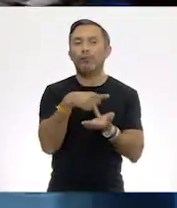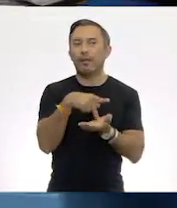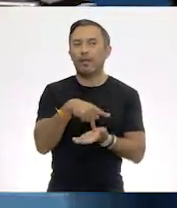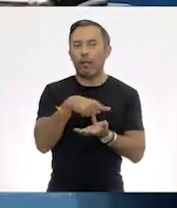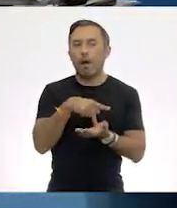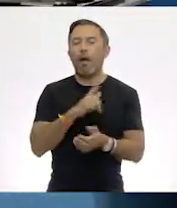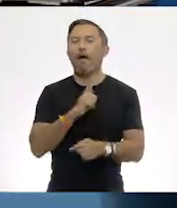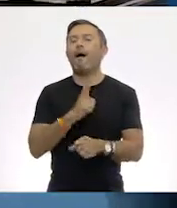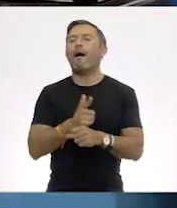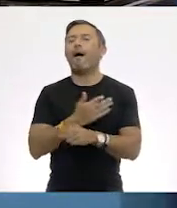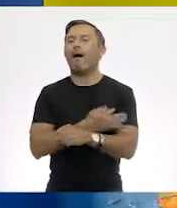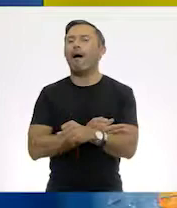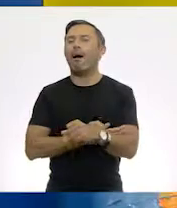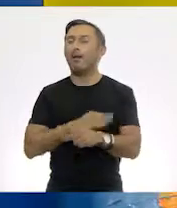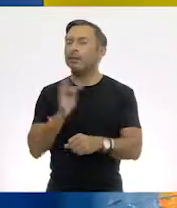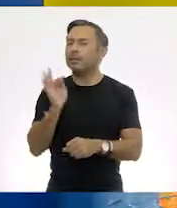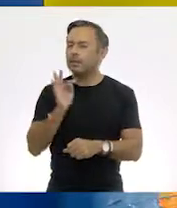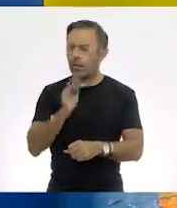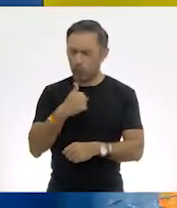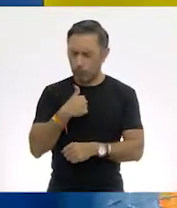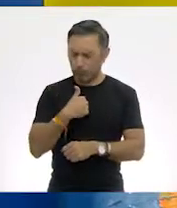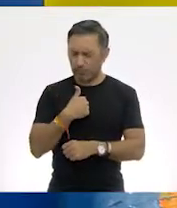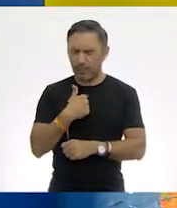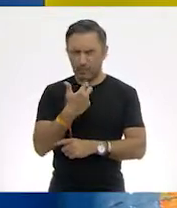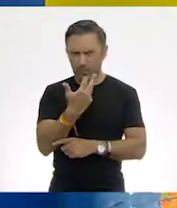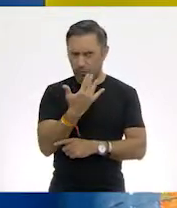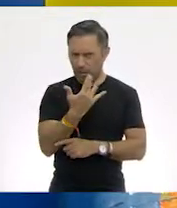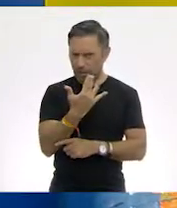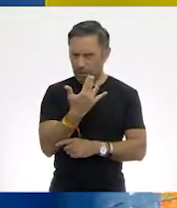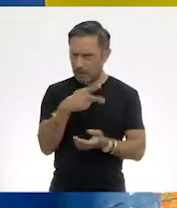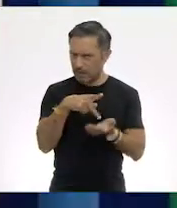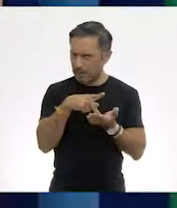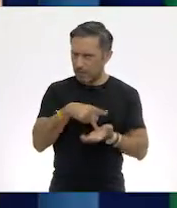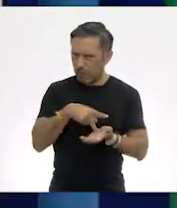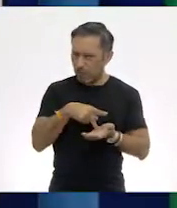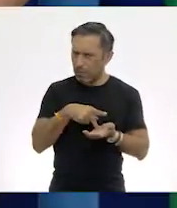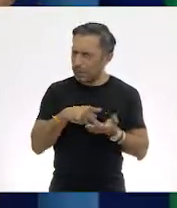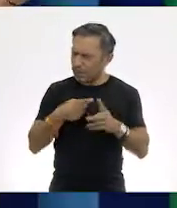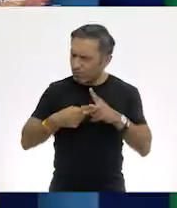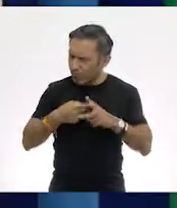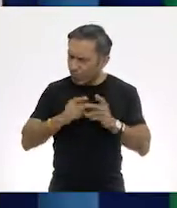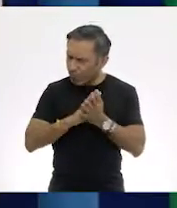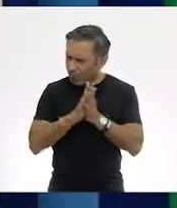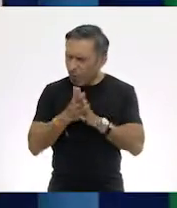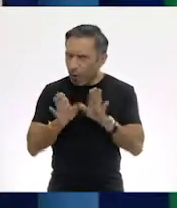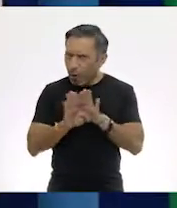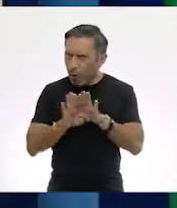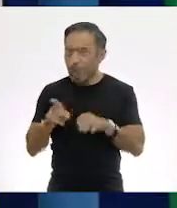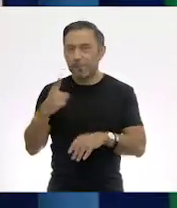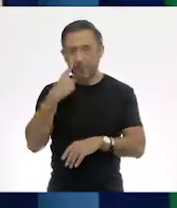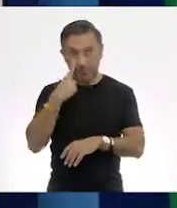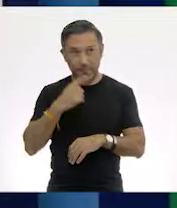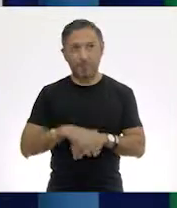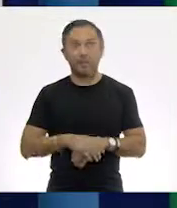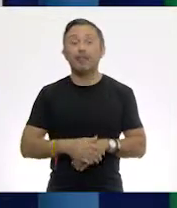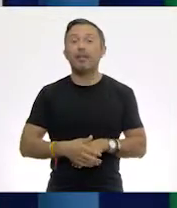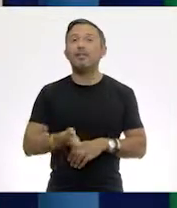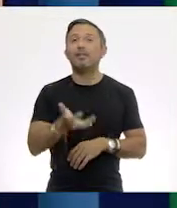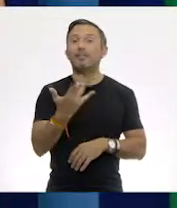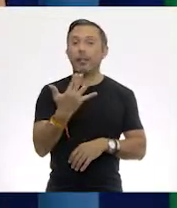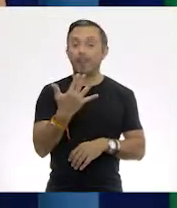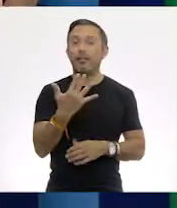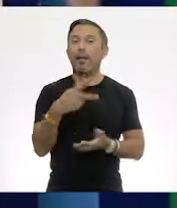tenemos 50 kilogramos, ¿cómo lo resolveríamos? Mmm... Entonces vamos a convertir 50